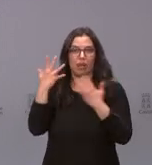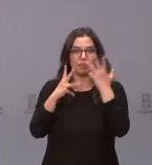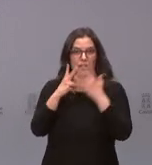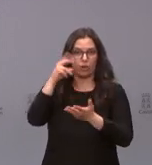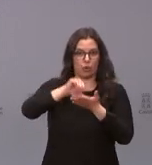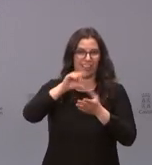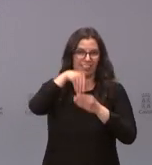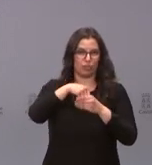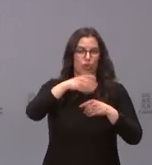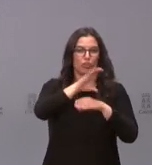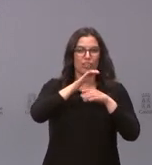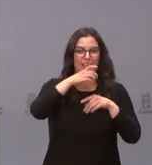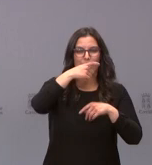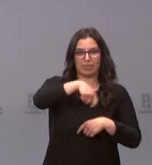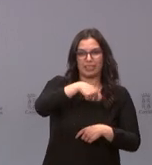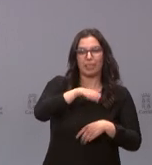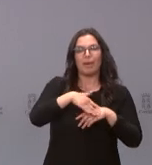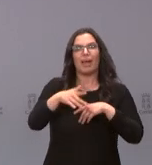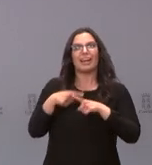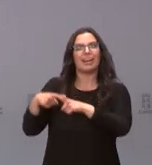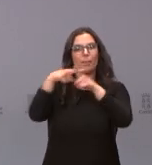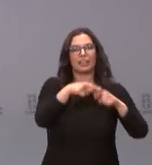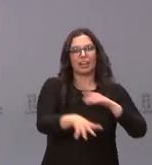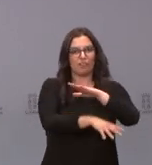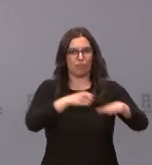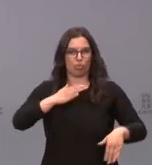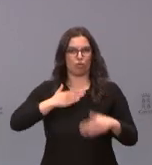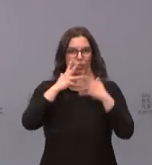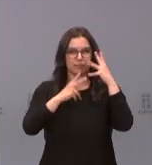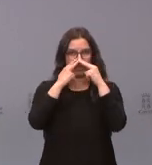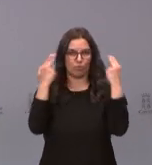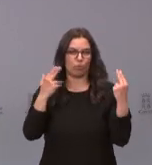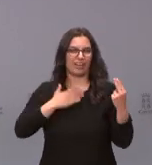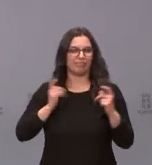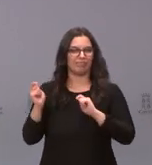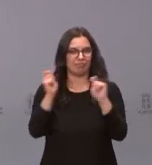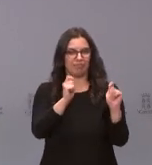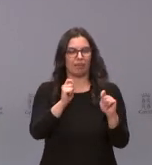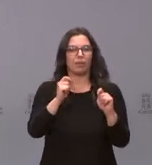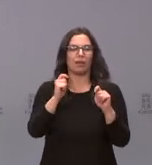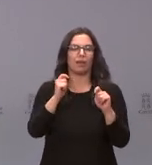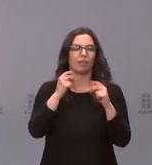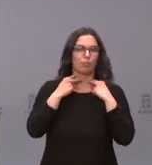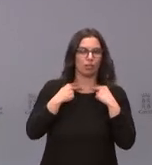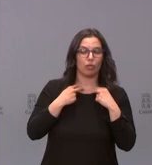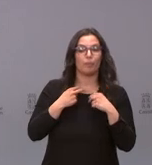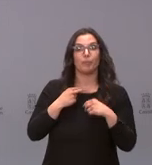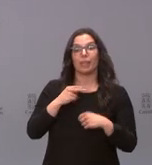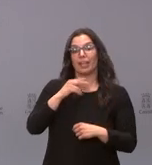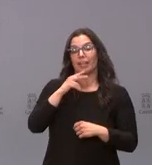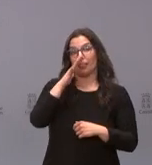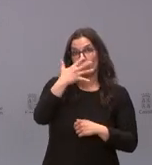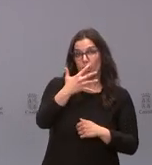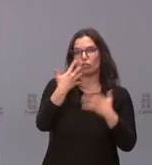presidencia para la distribución de los fondos en el ámbito de administración local. Aparte de esos 10 millones en cinco años, seguiremos con